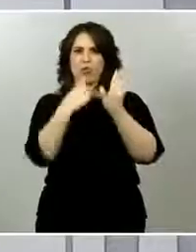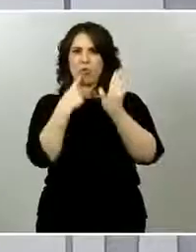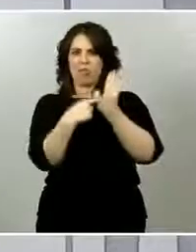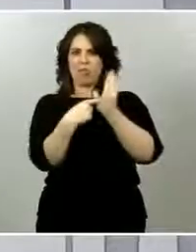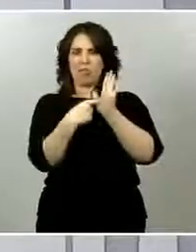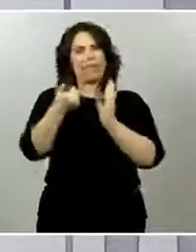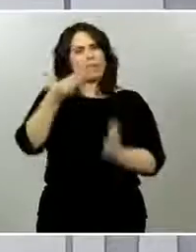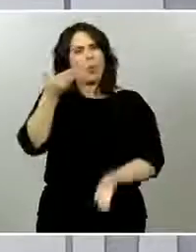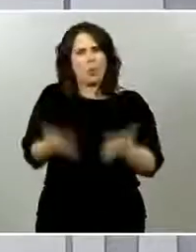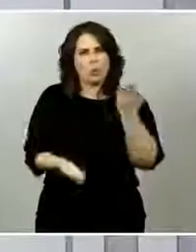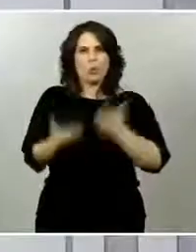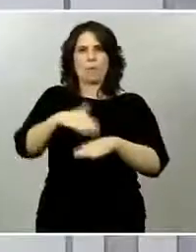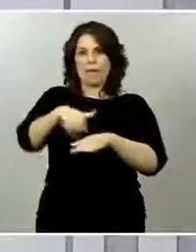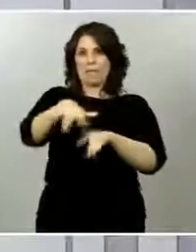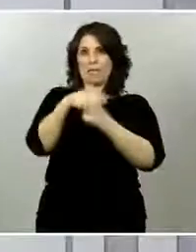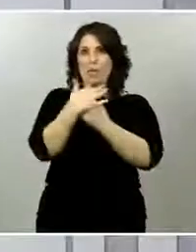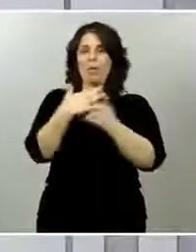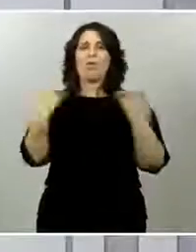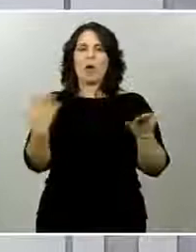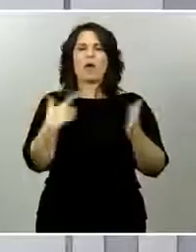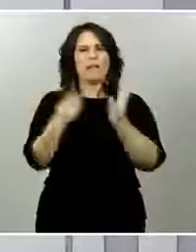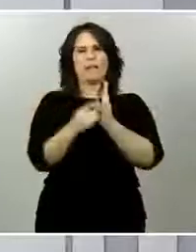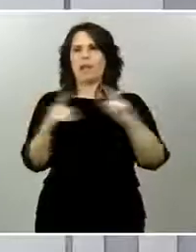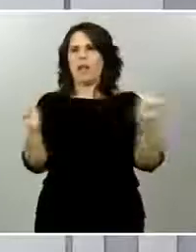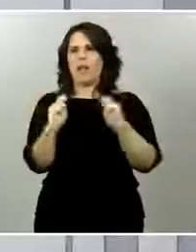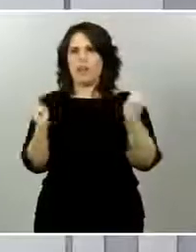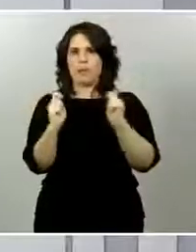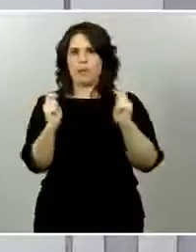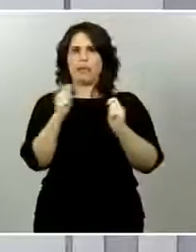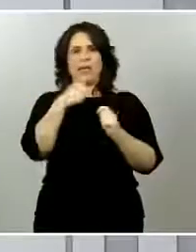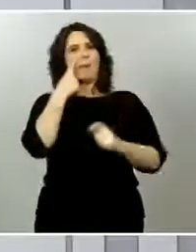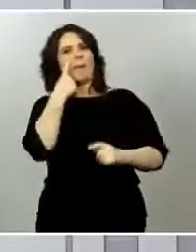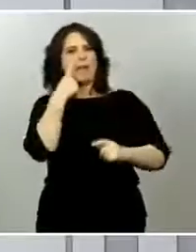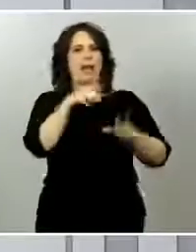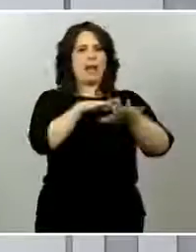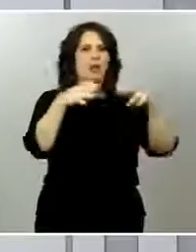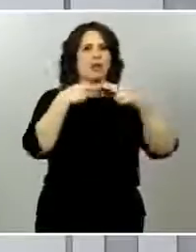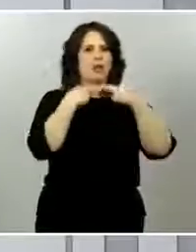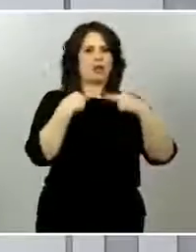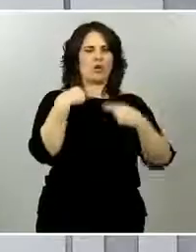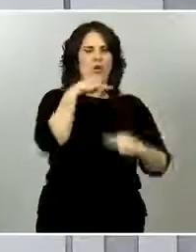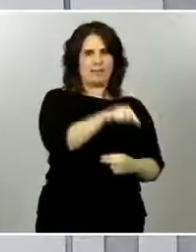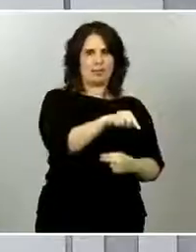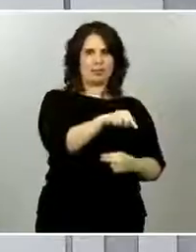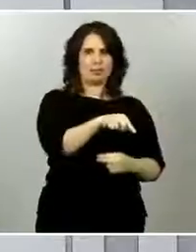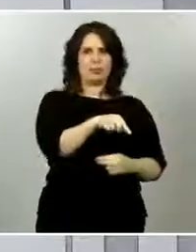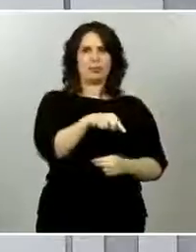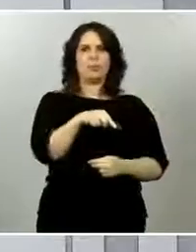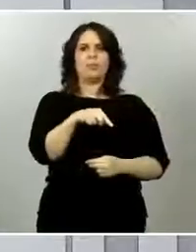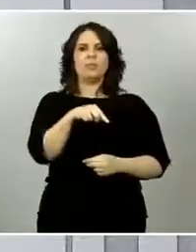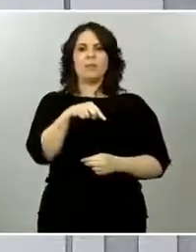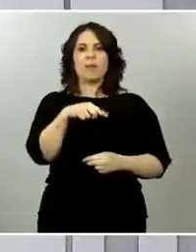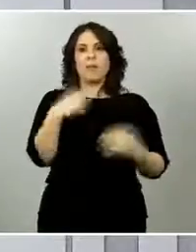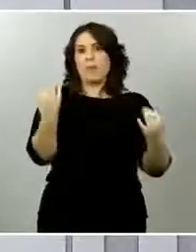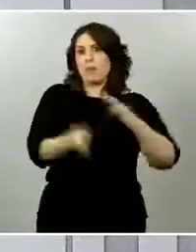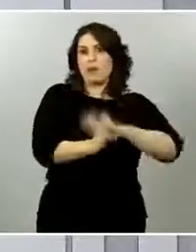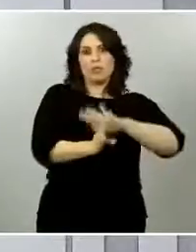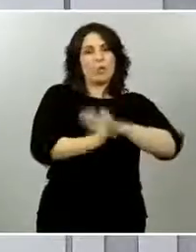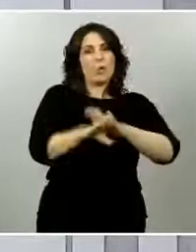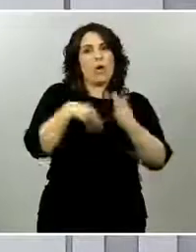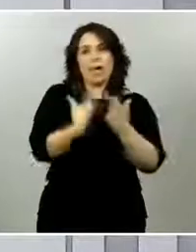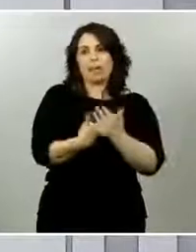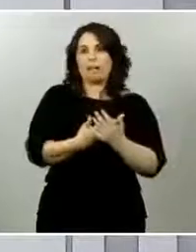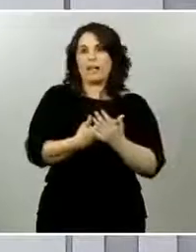y, por tanto, el Gobierno opina que el mecanismo más garantista, el que está previsto en la Constitución justo para este tipo de